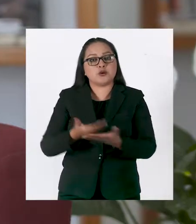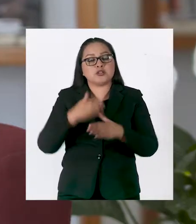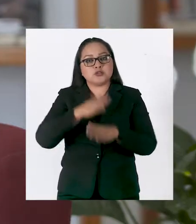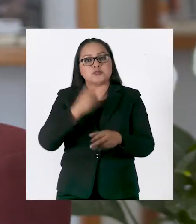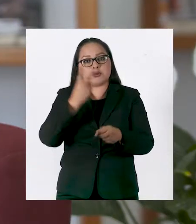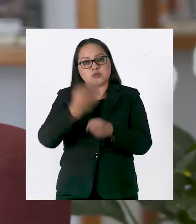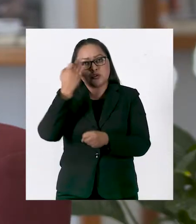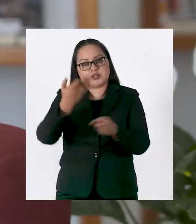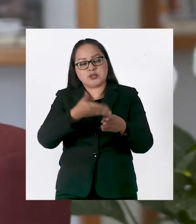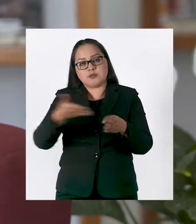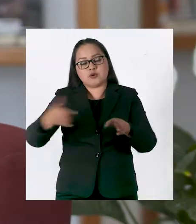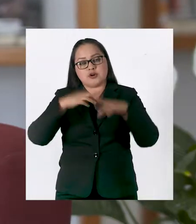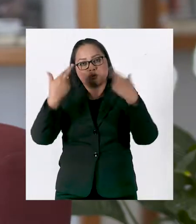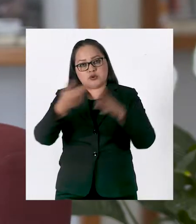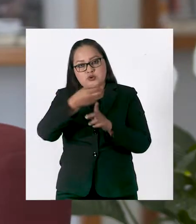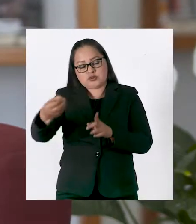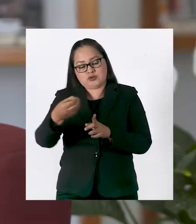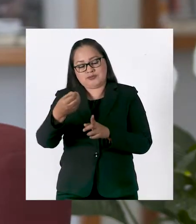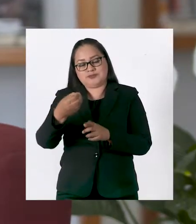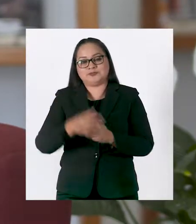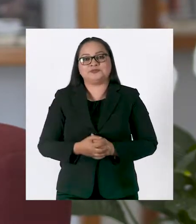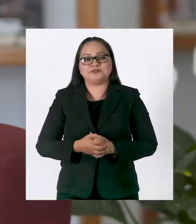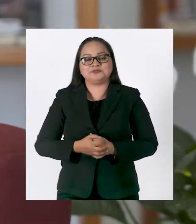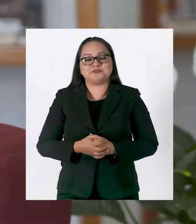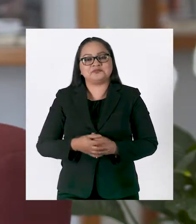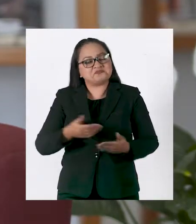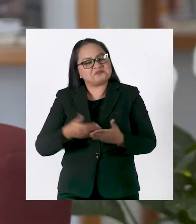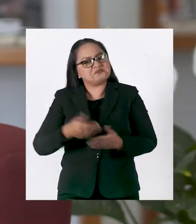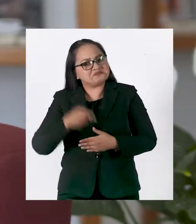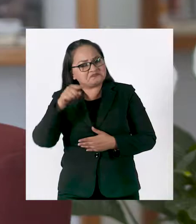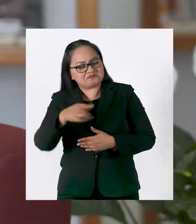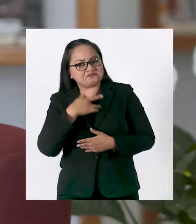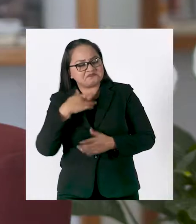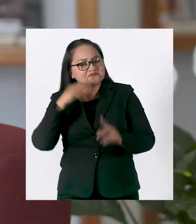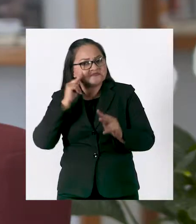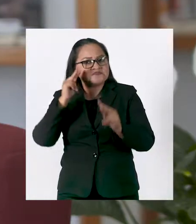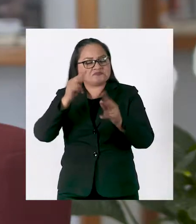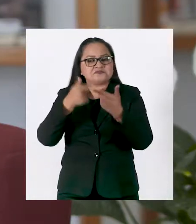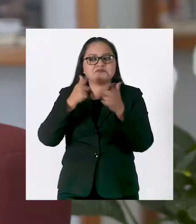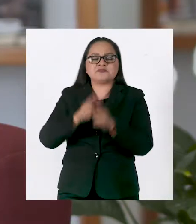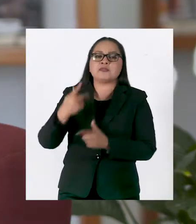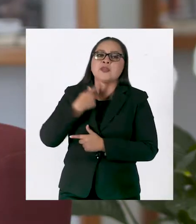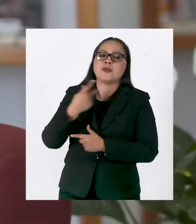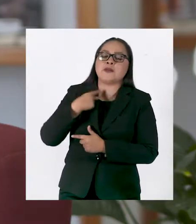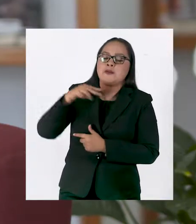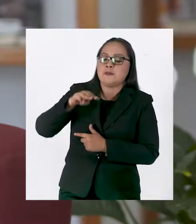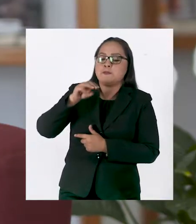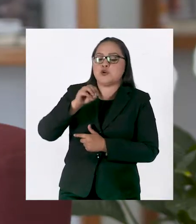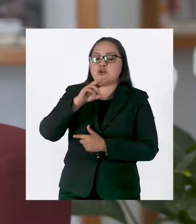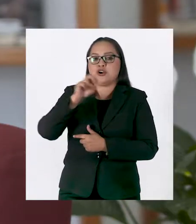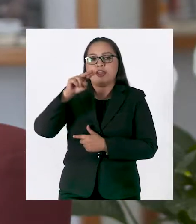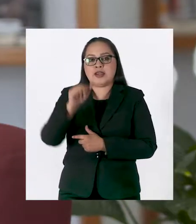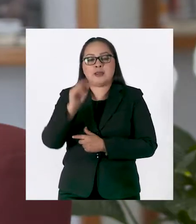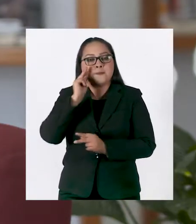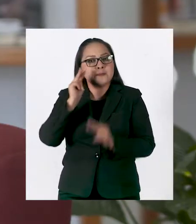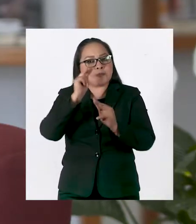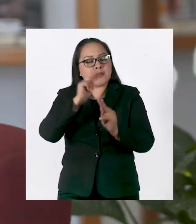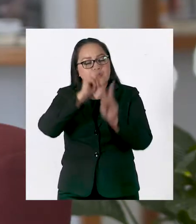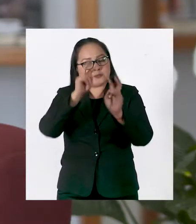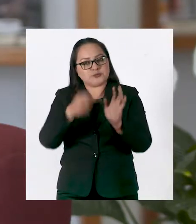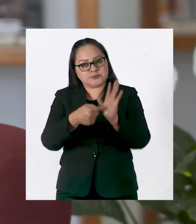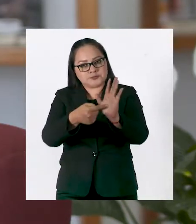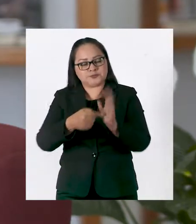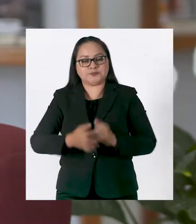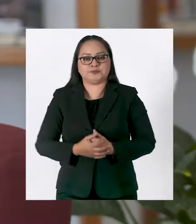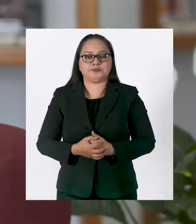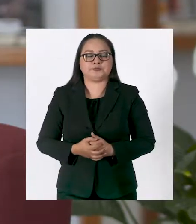compartirán sus diferentes agendas legislativas para este segundo periodo ordinario de sesiones. ¿Qué les parece si vamos a conocer la agenda del